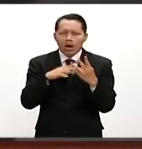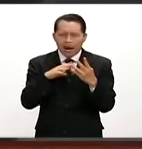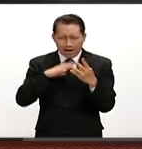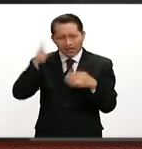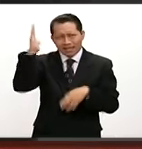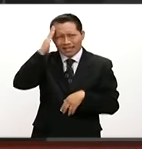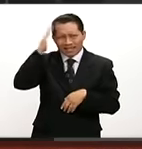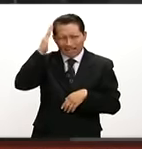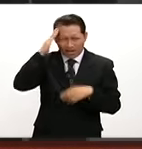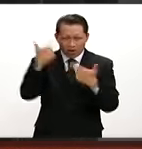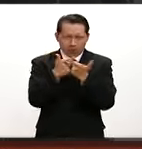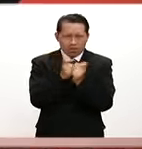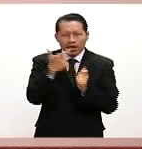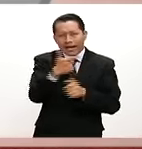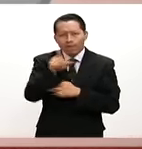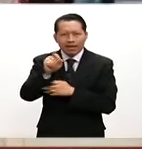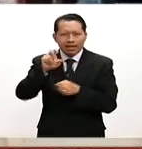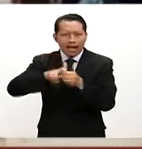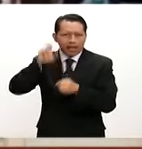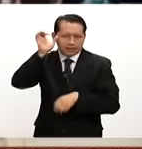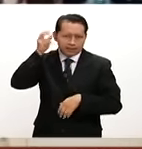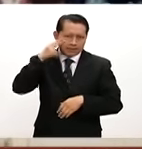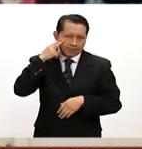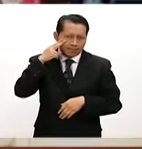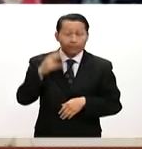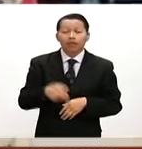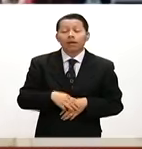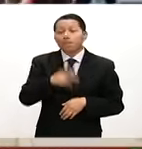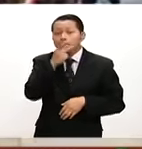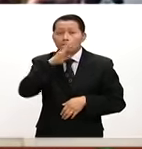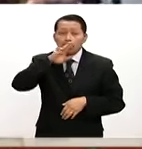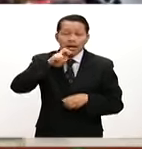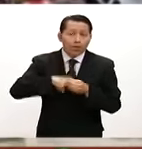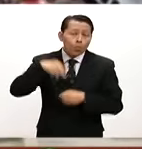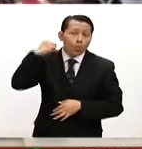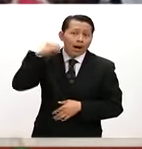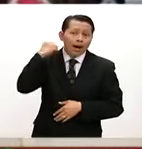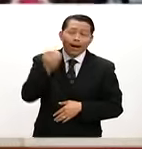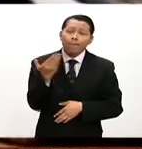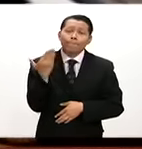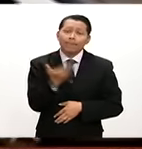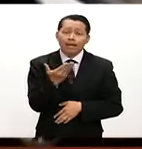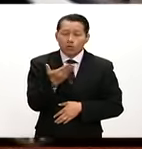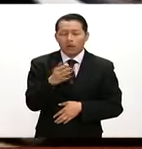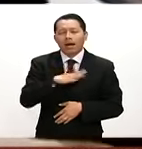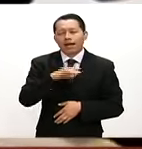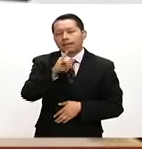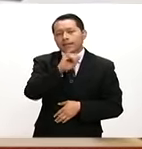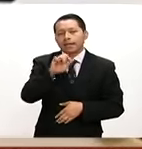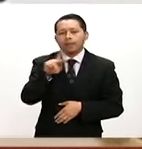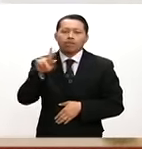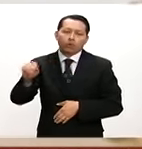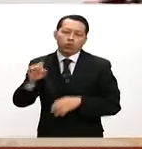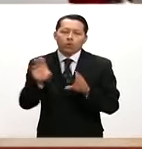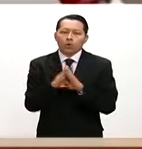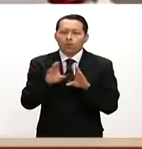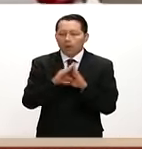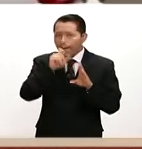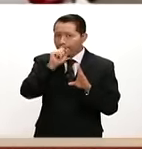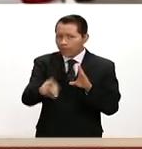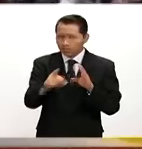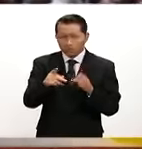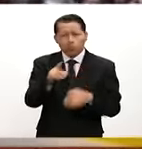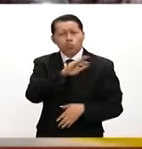líderes del G20 en China. Padres de familia en Oaxaca solicitaron al Instituto Estatal de Educación Pública del Estado